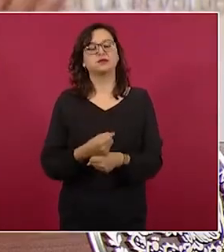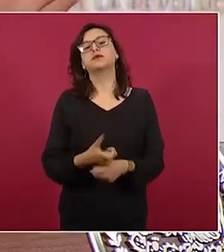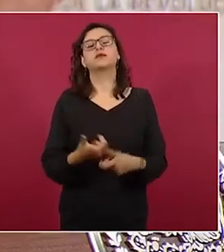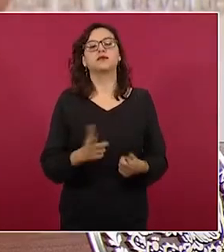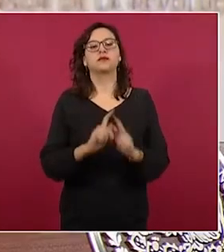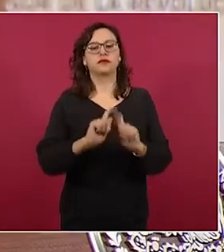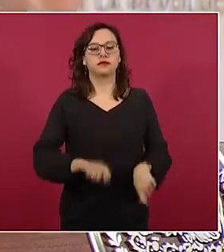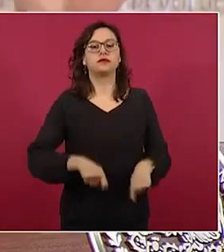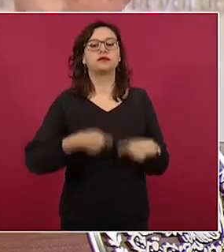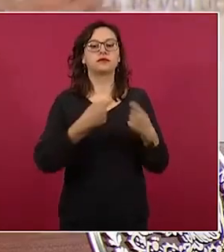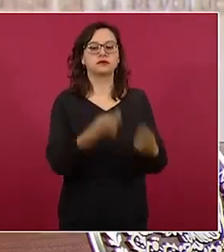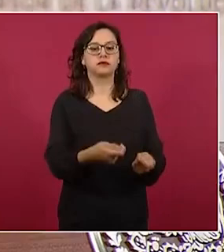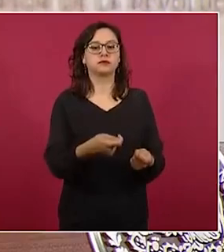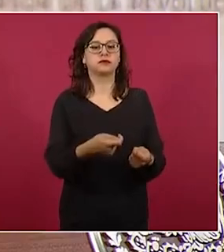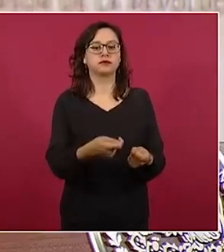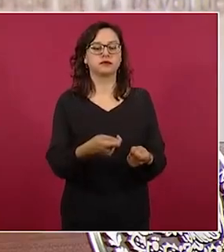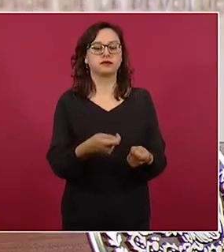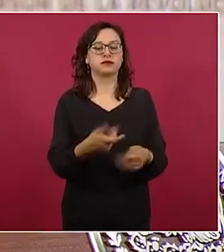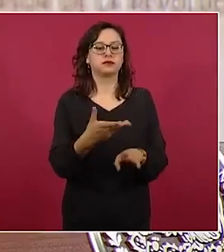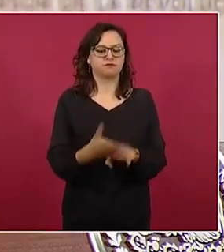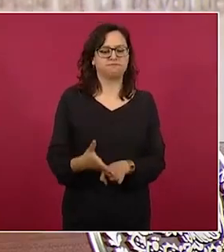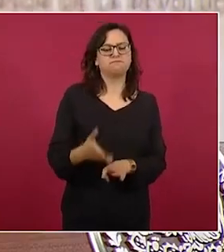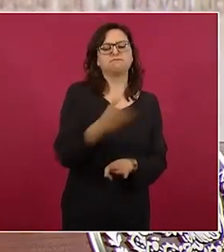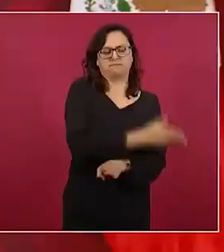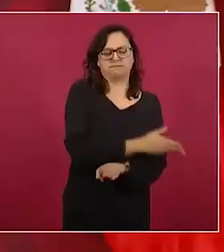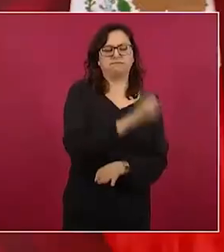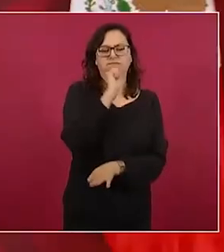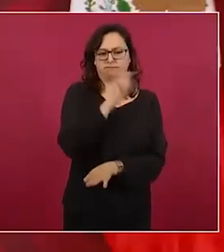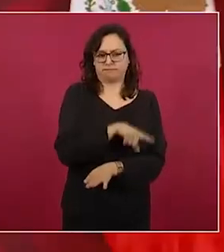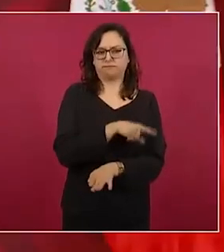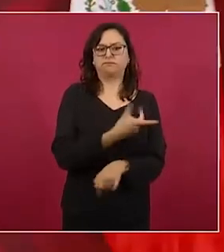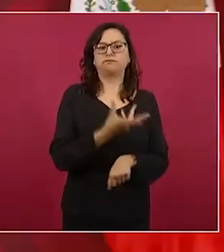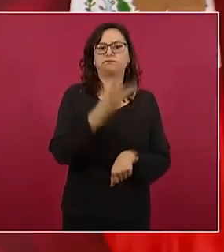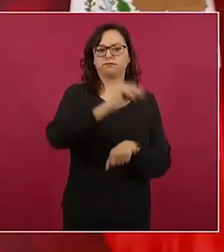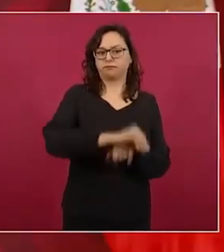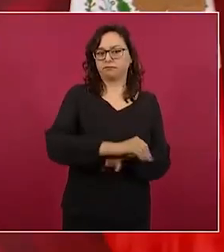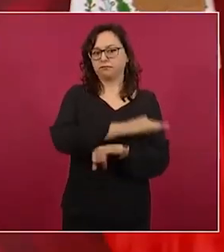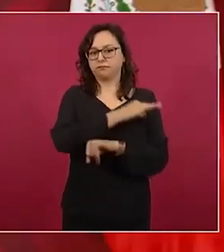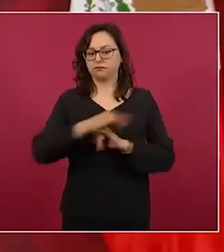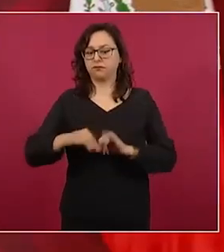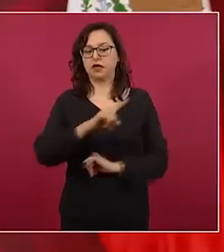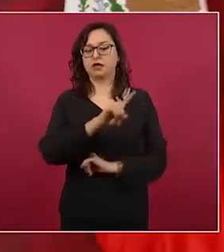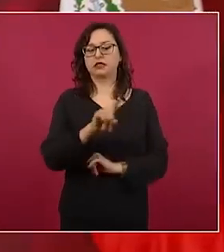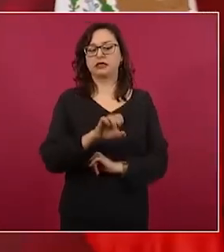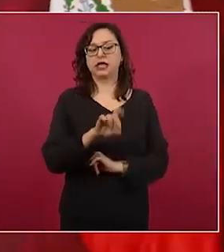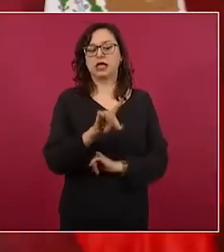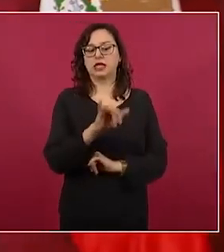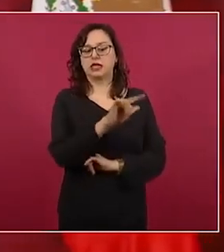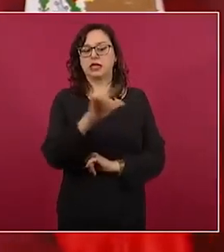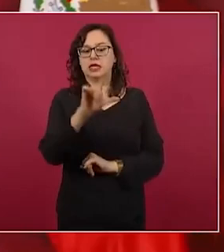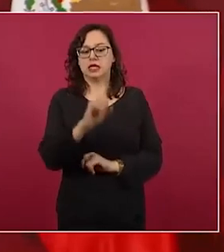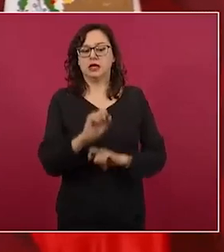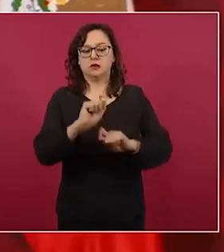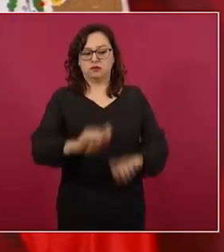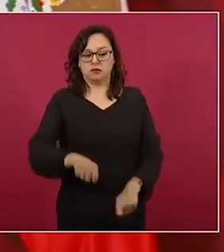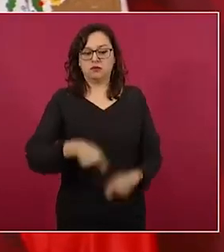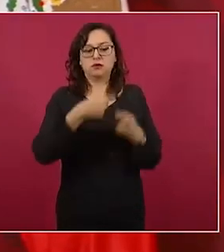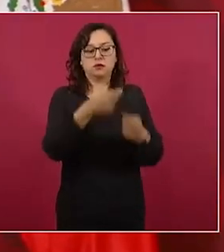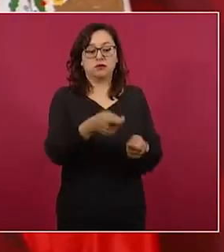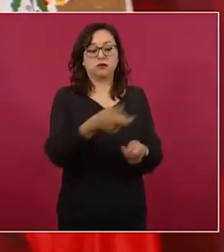tenía otros anteriormente, pero no está legal.